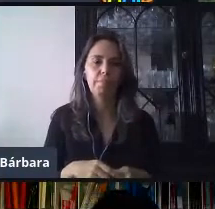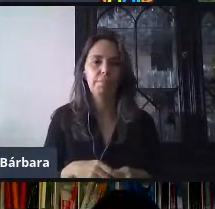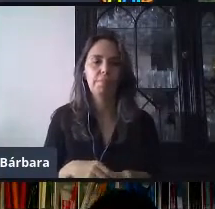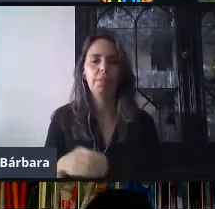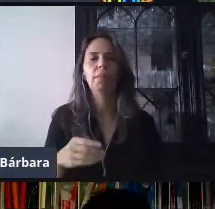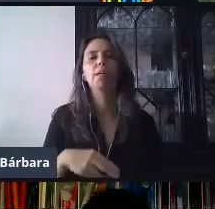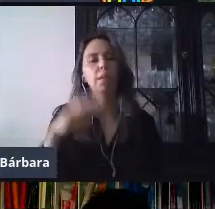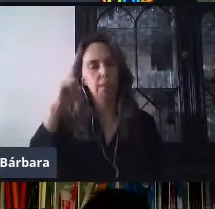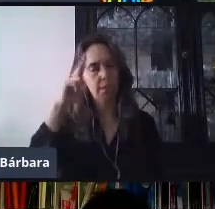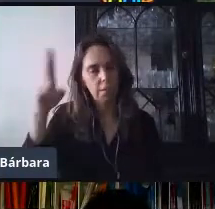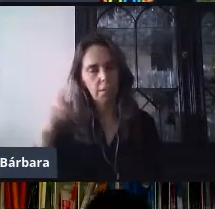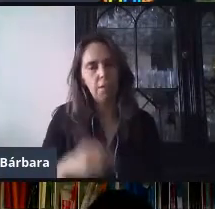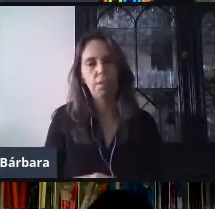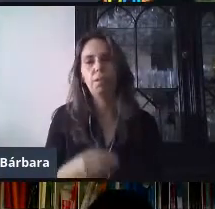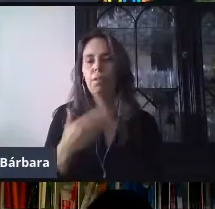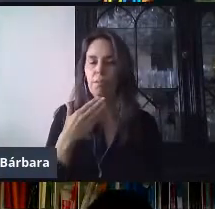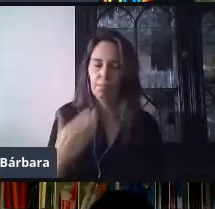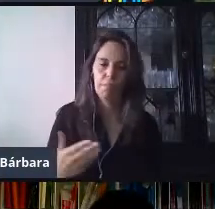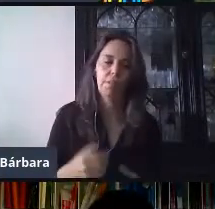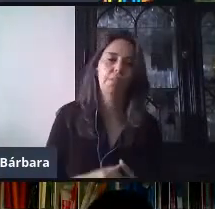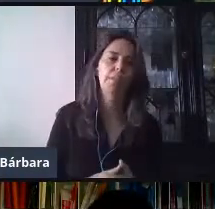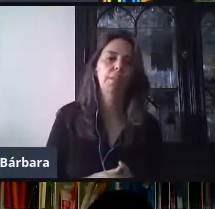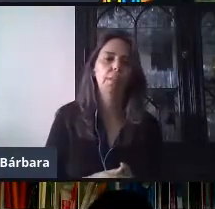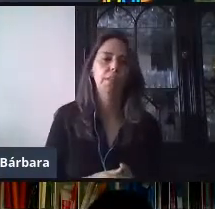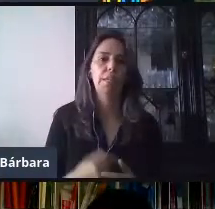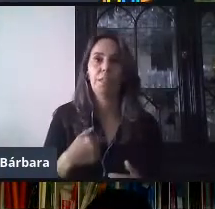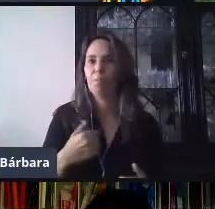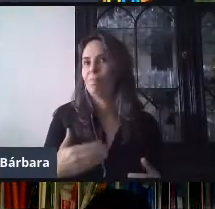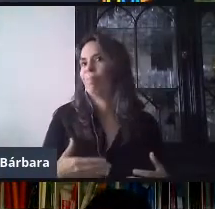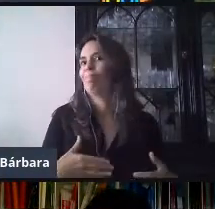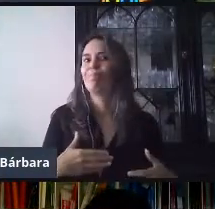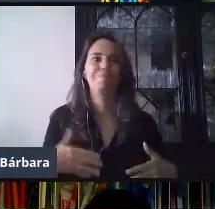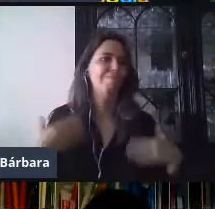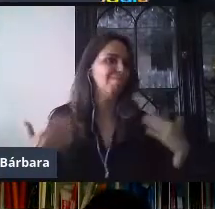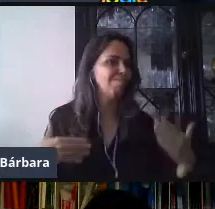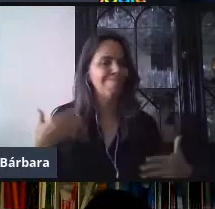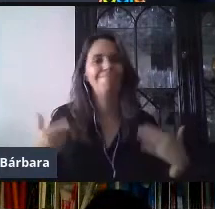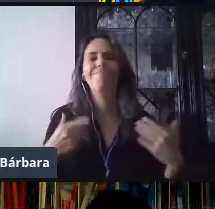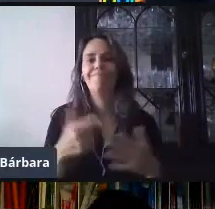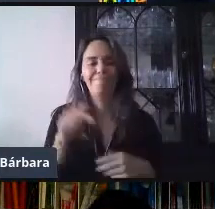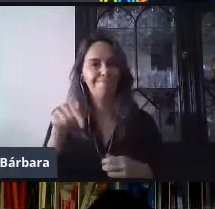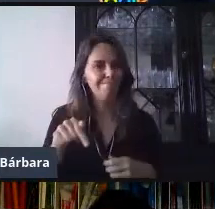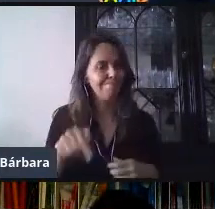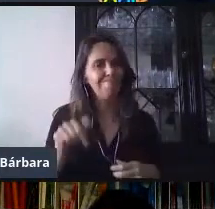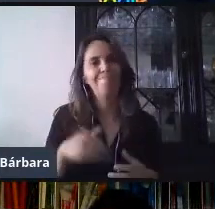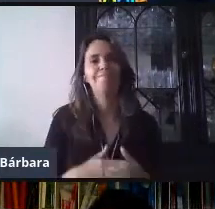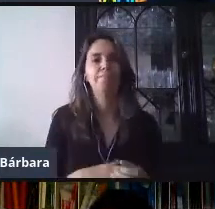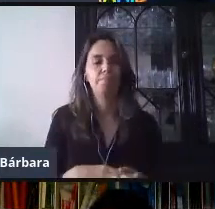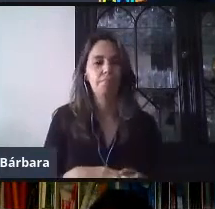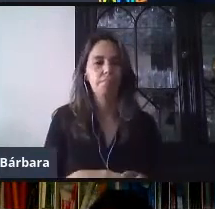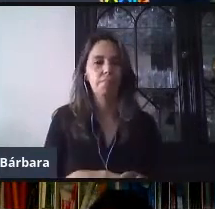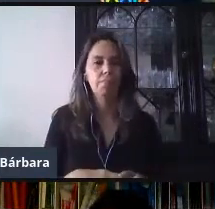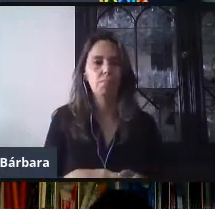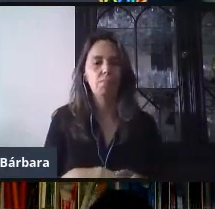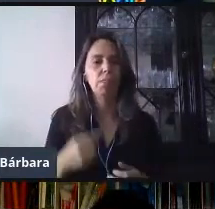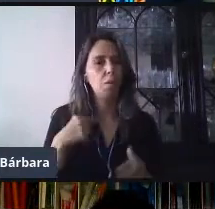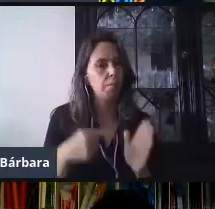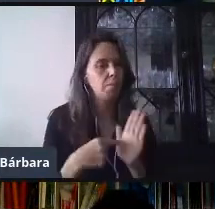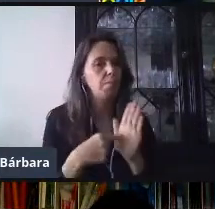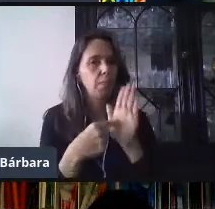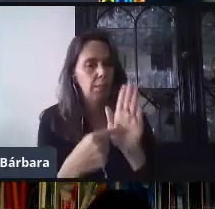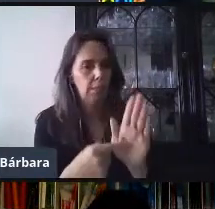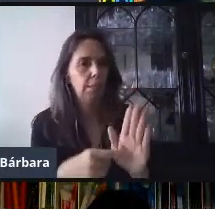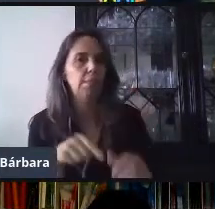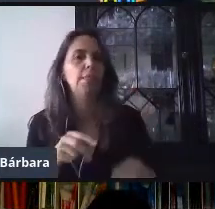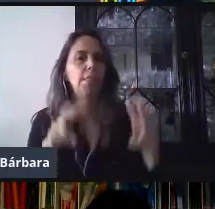Hola, Carlos. Buenos días. Muy bien. Muchas gracias. Muy entusiasmado de el día de hoy tener la oportunidad de estar aquí con los docentes para presentarles el tema que